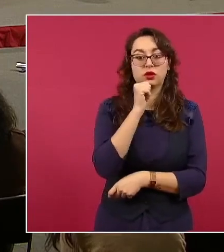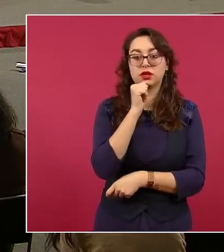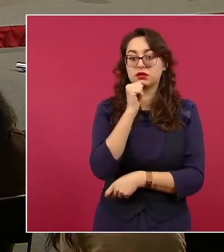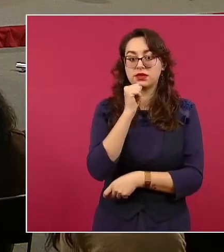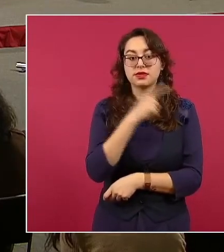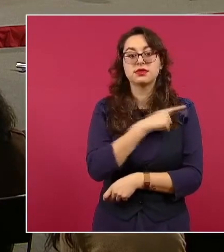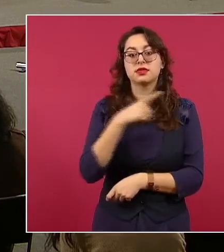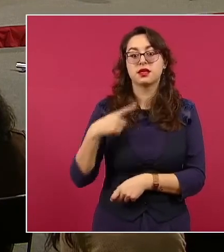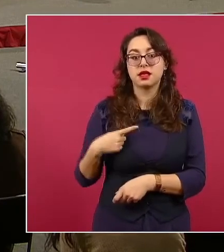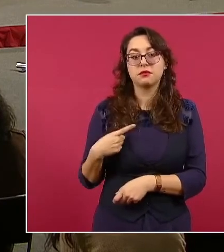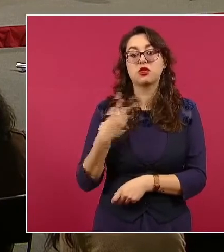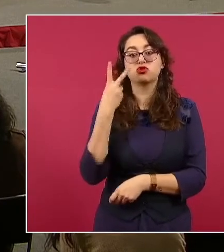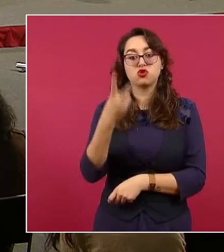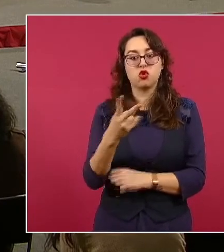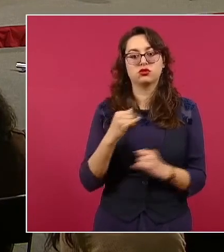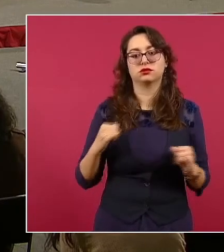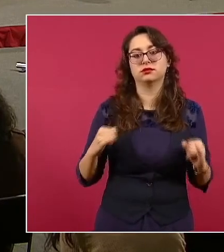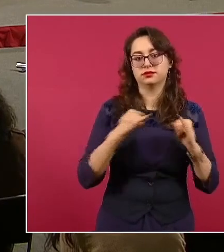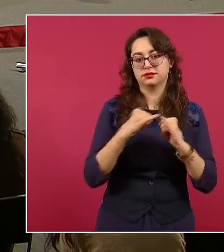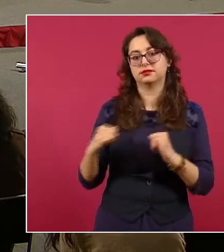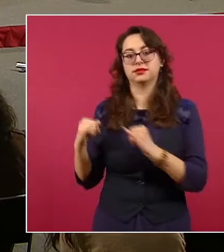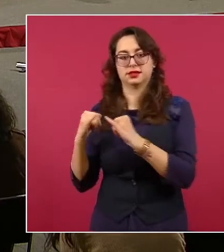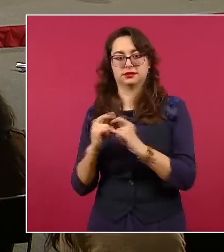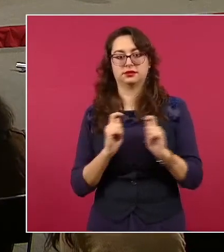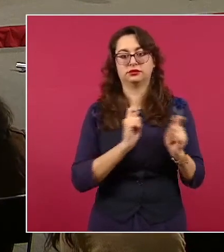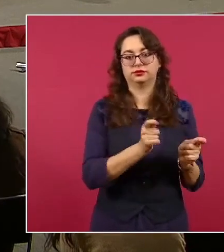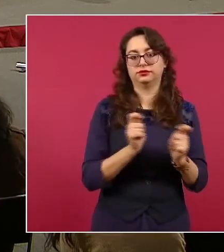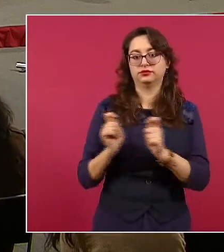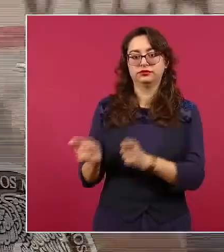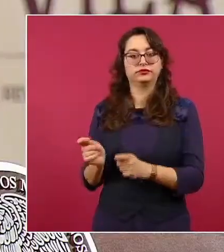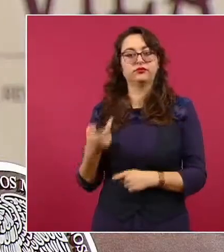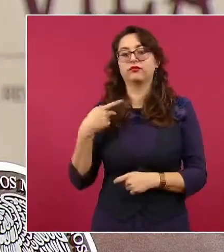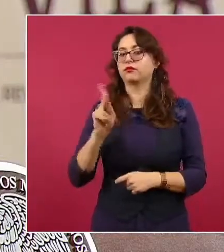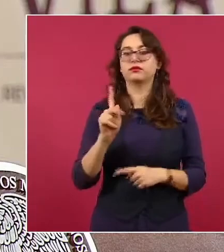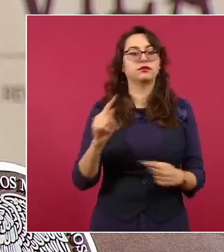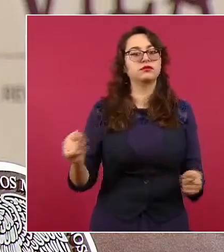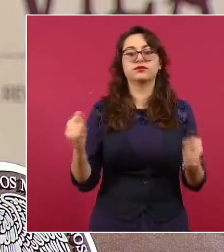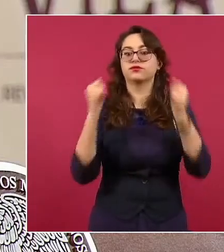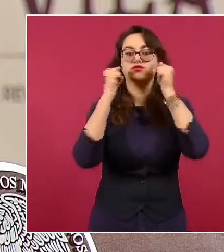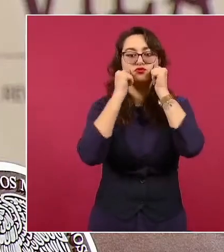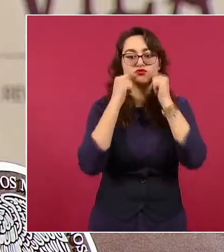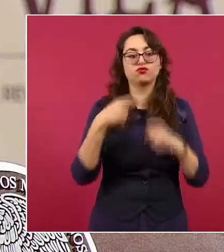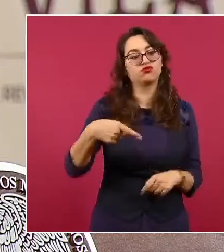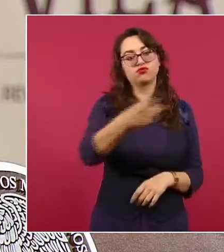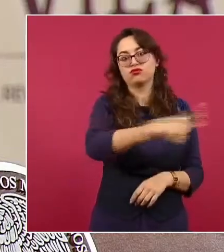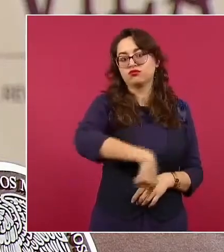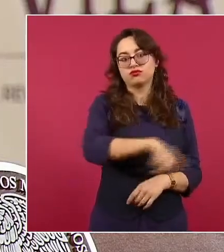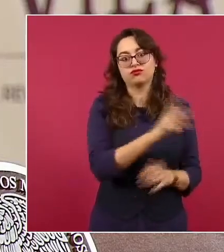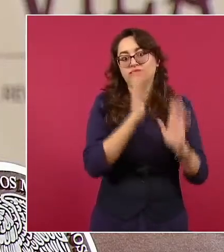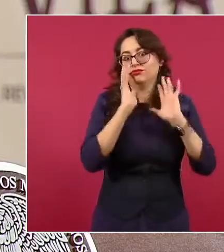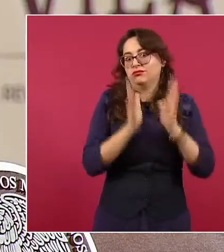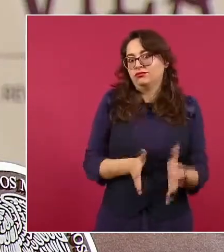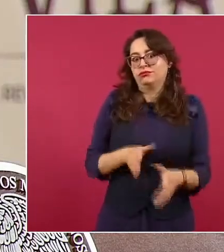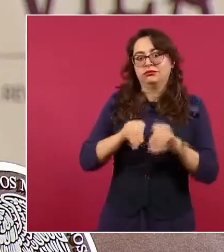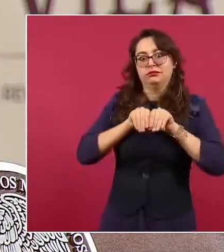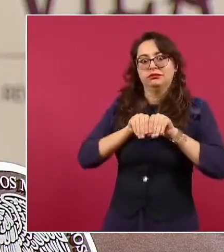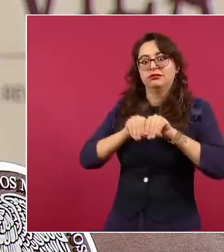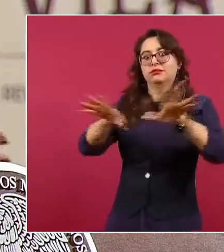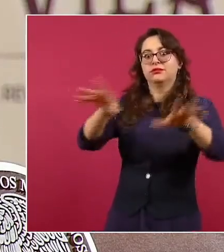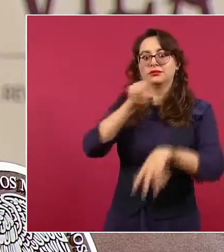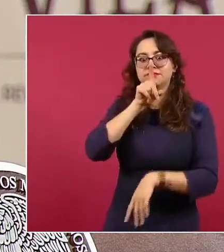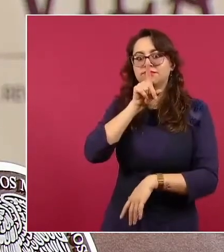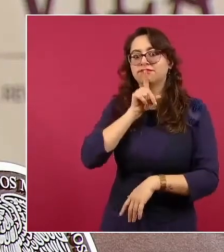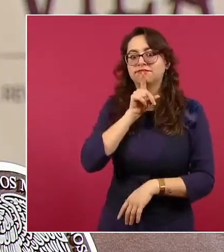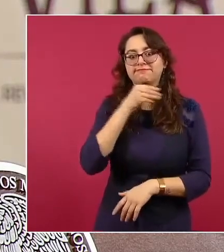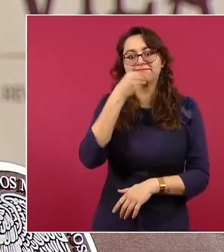pesar del desmentido, la campaña estaba hecha de andar. Ya no se podían echar para atrás, por supuesto. Pero usted se